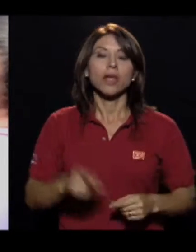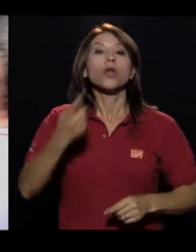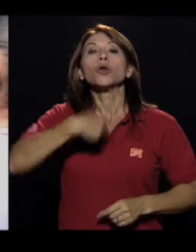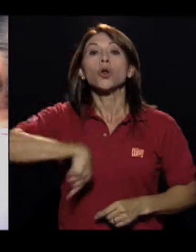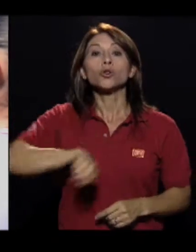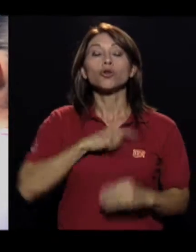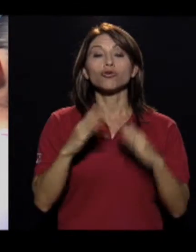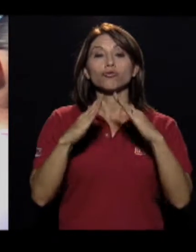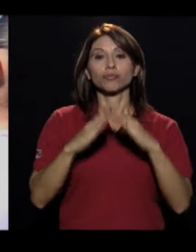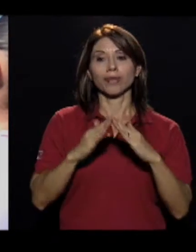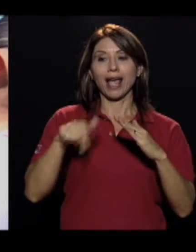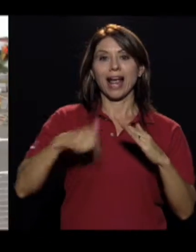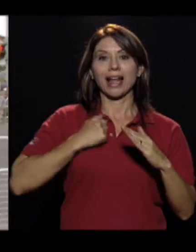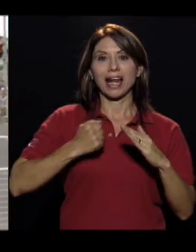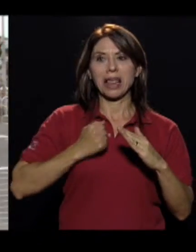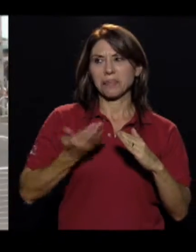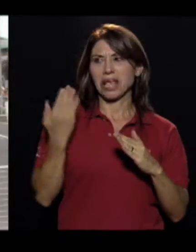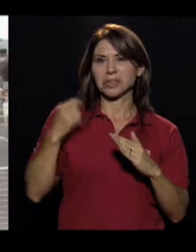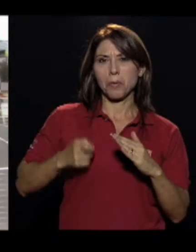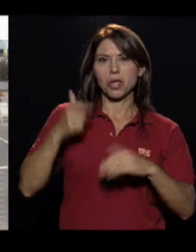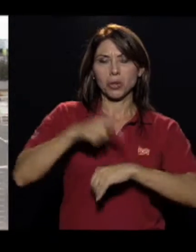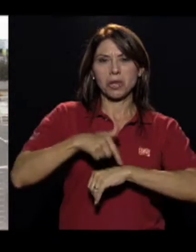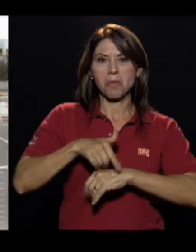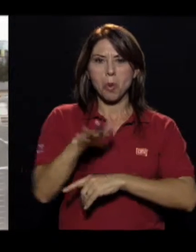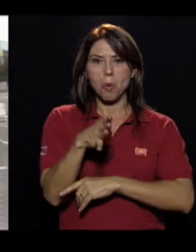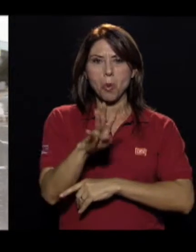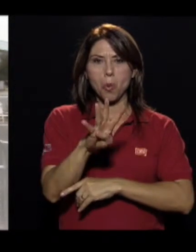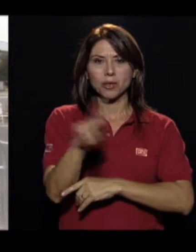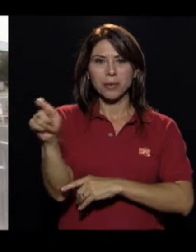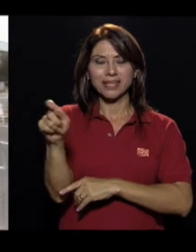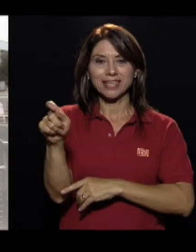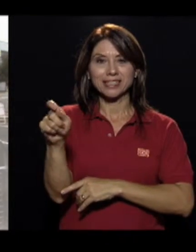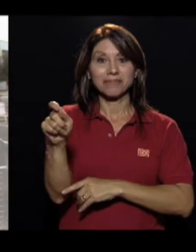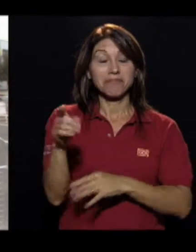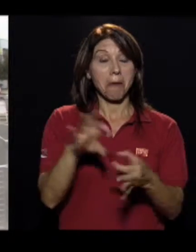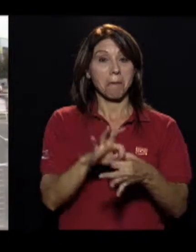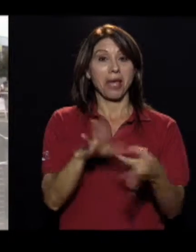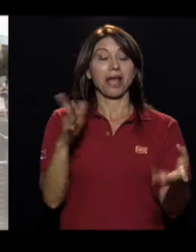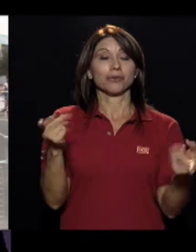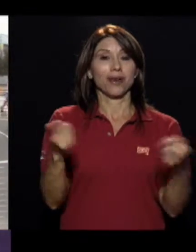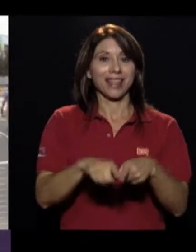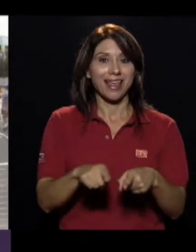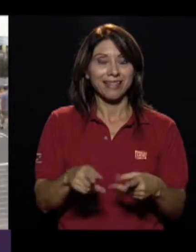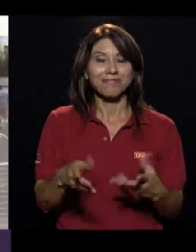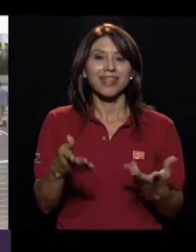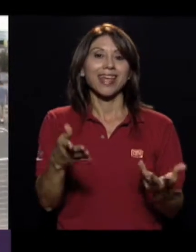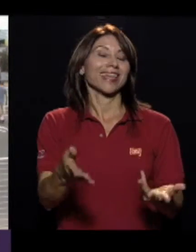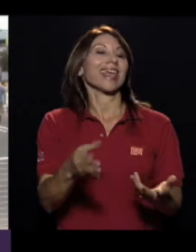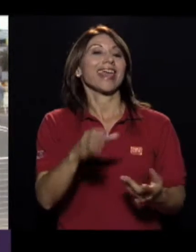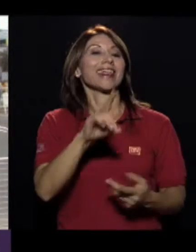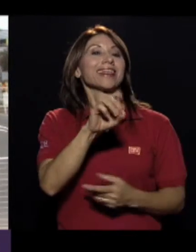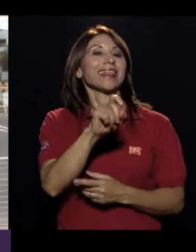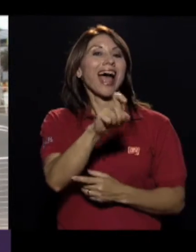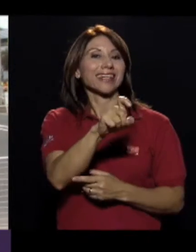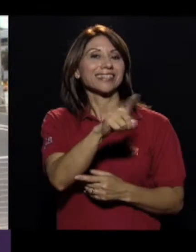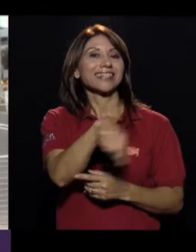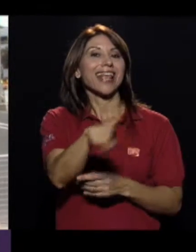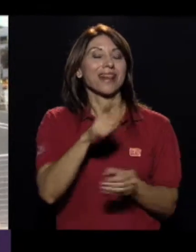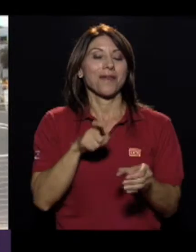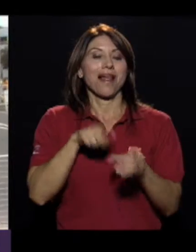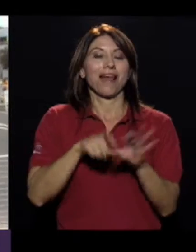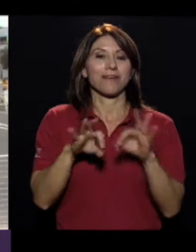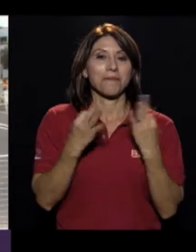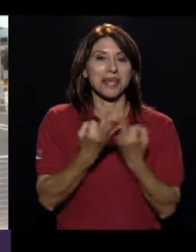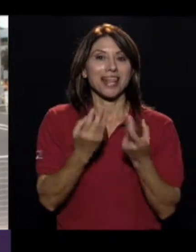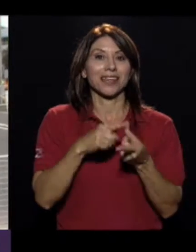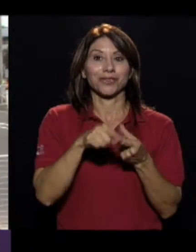esté aquí. Nosotros vivimos acá en Canadá desde hace poquito, como unos cuatro meses y coincidió que DAX es de la